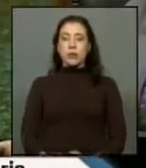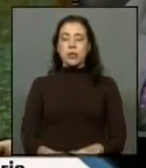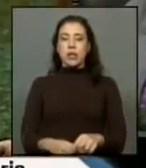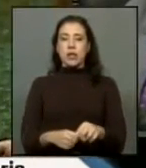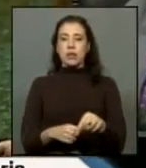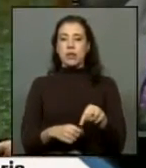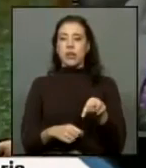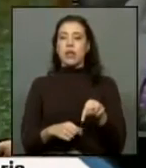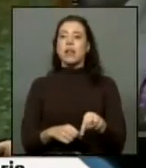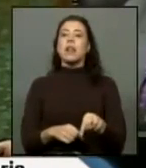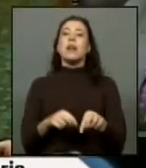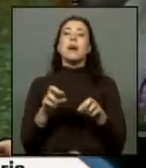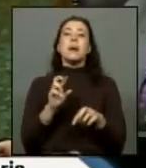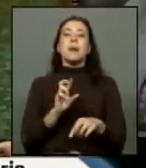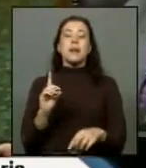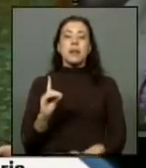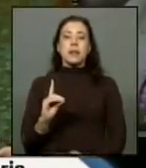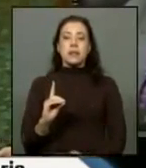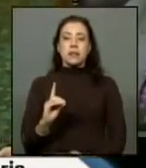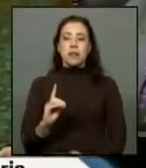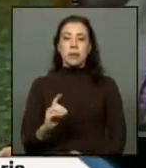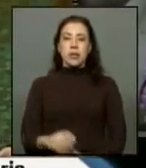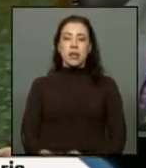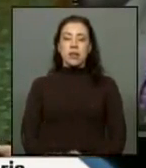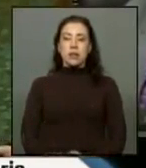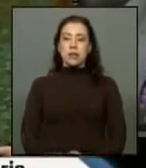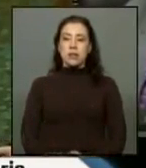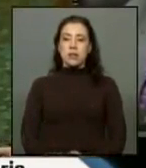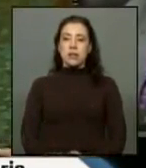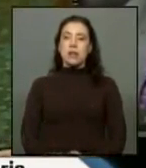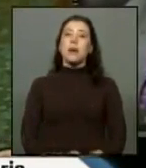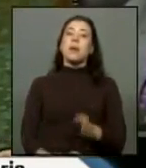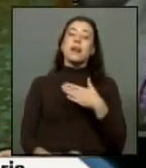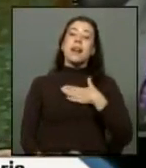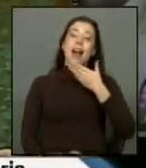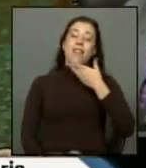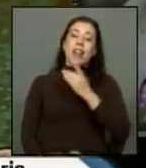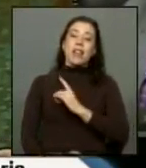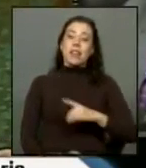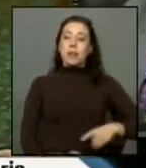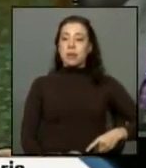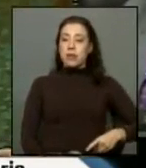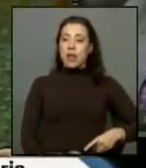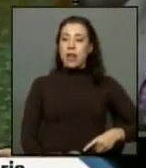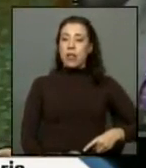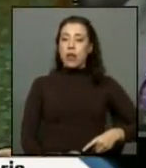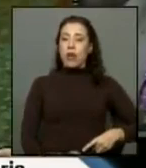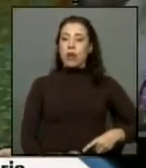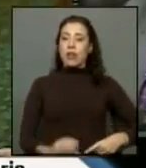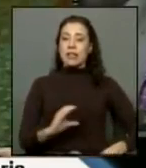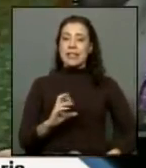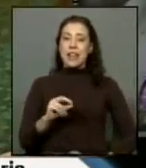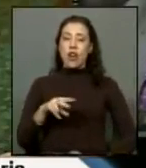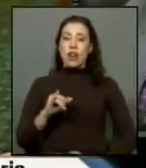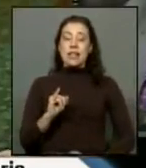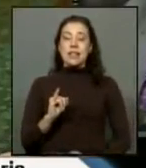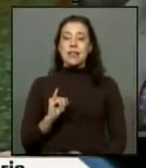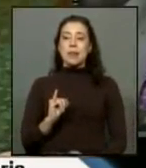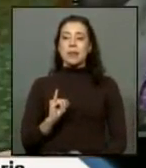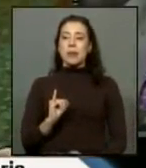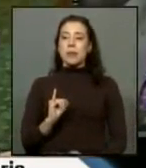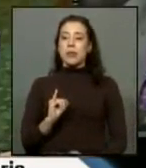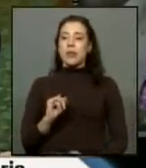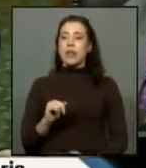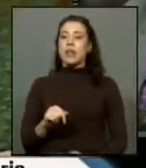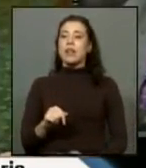por la democracia ha solicitado el uso de la palabra el diputado señor Guillermo Ceroni representante de la séptima